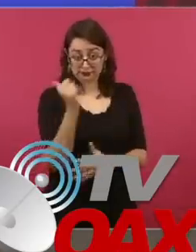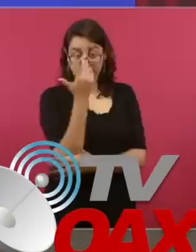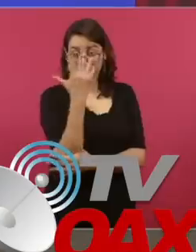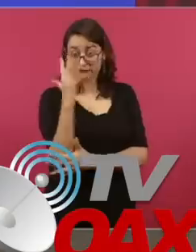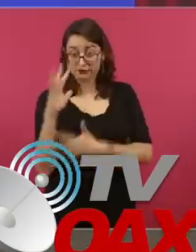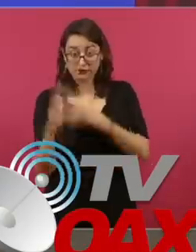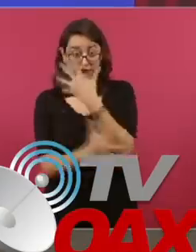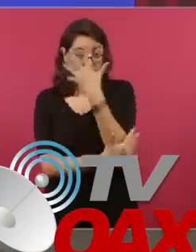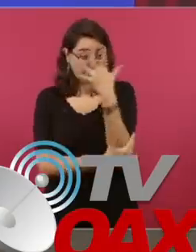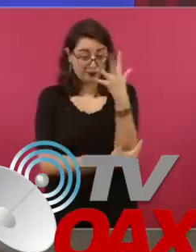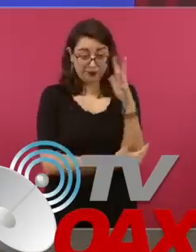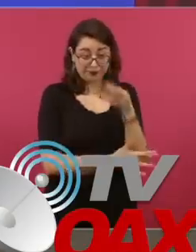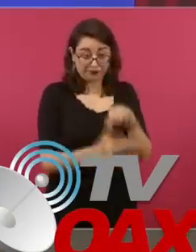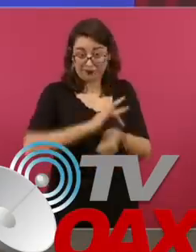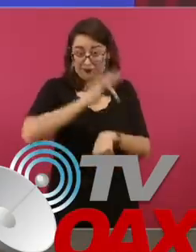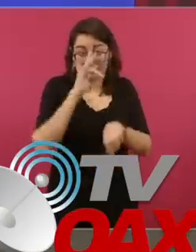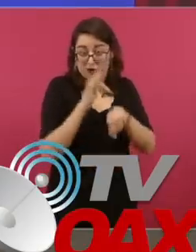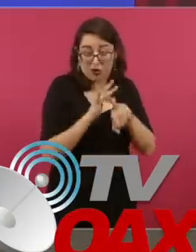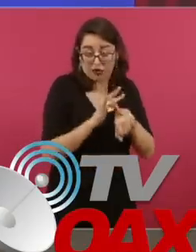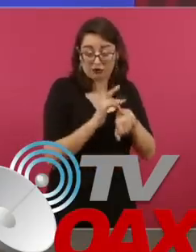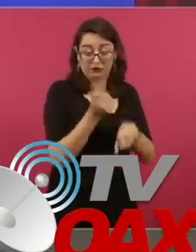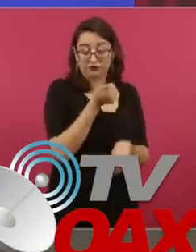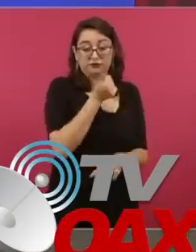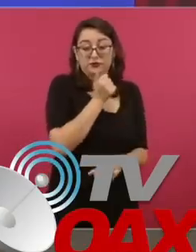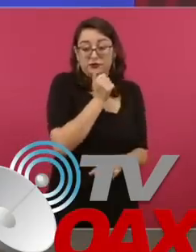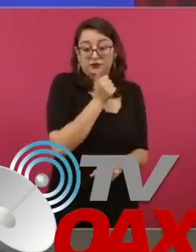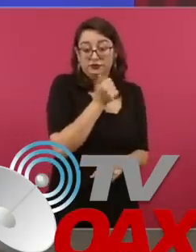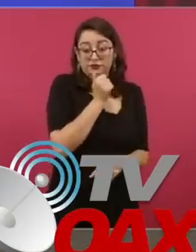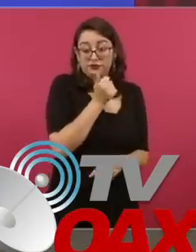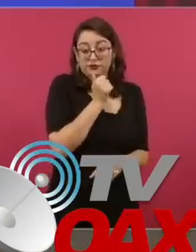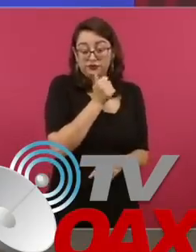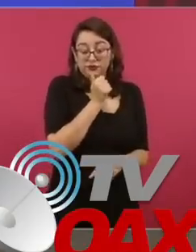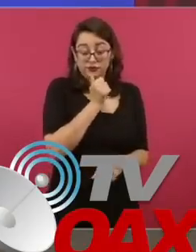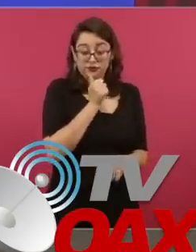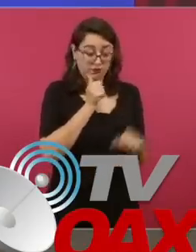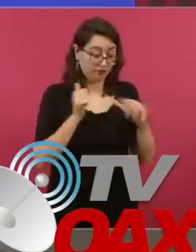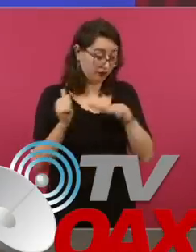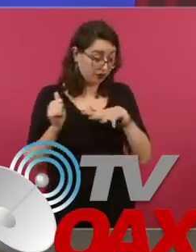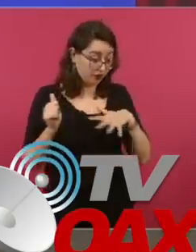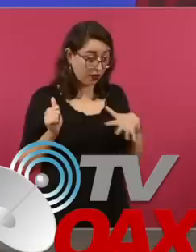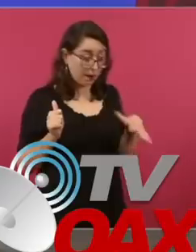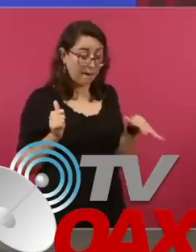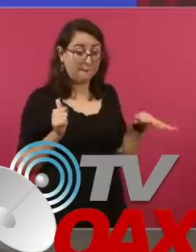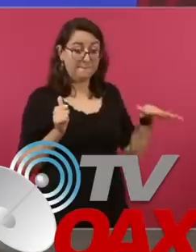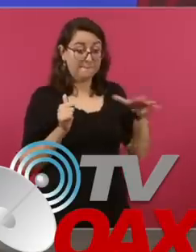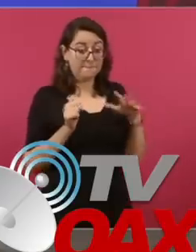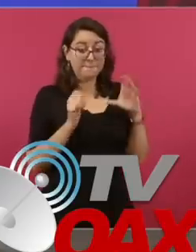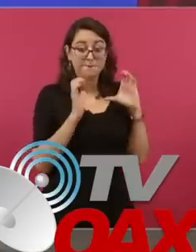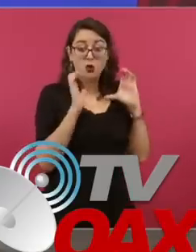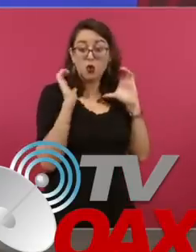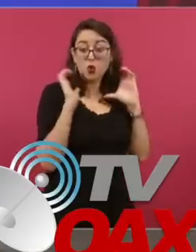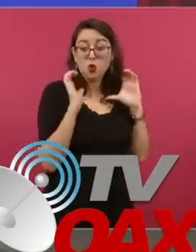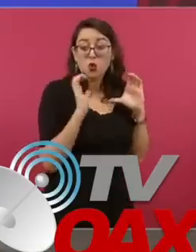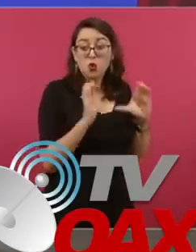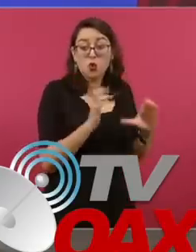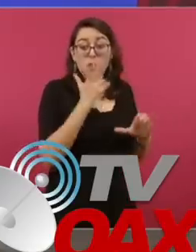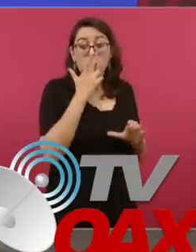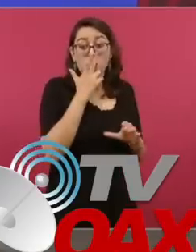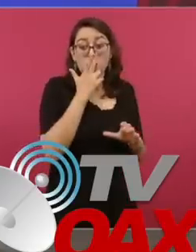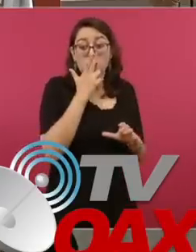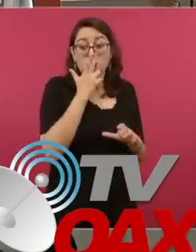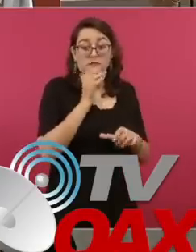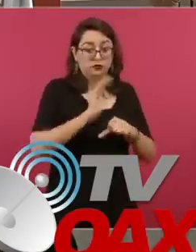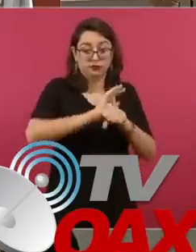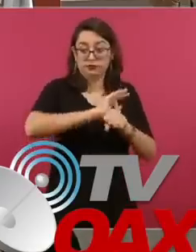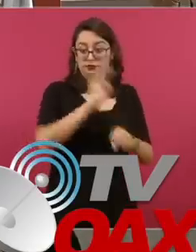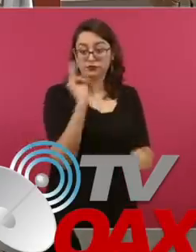la mayor extensión del terreno, la vamos a convertir en área natural